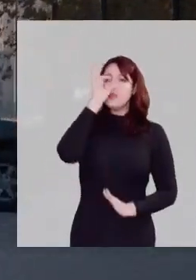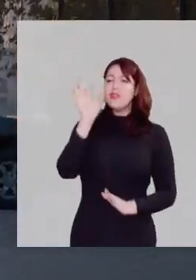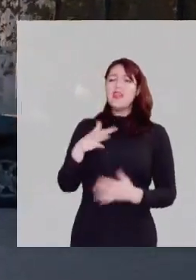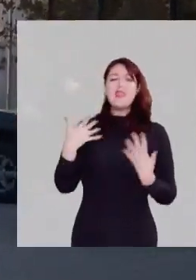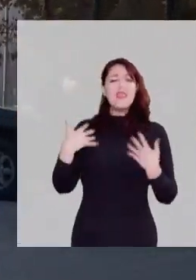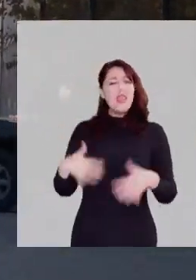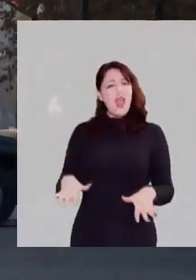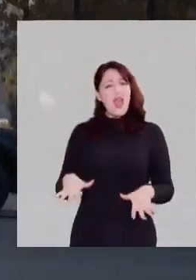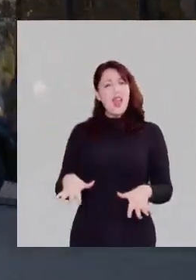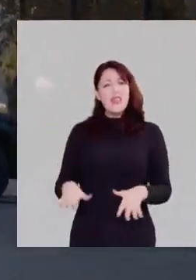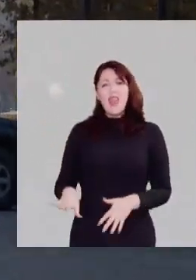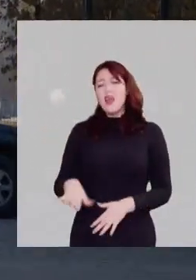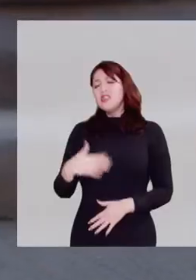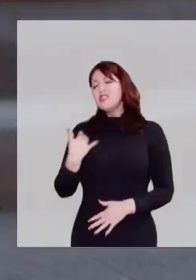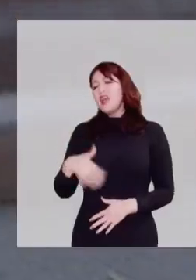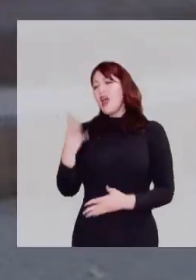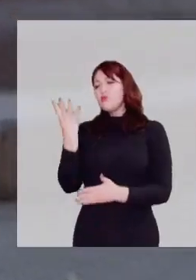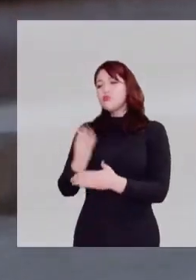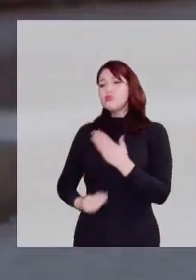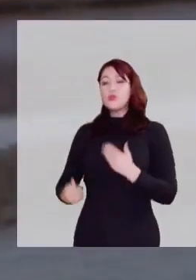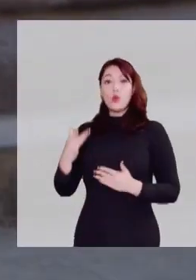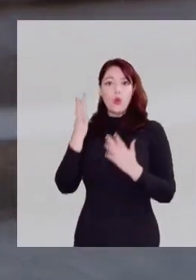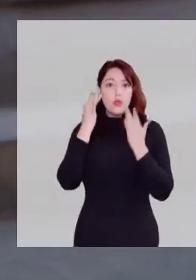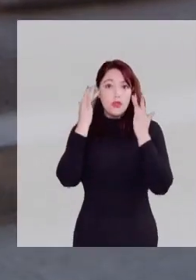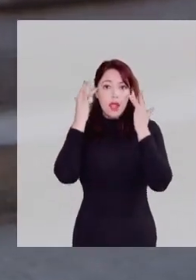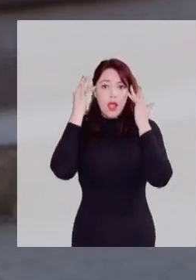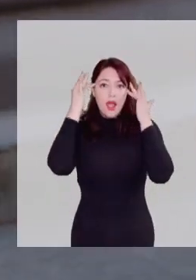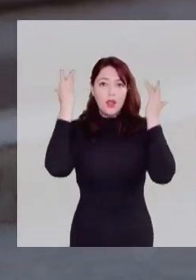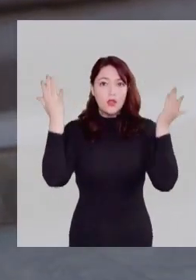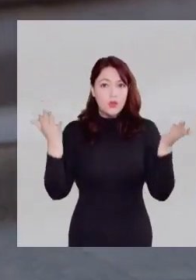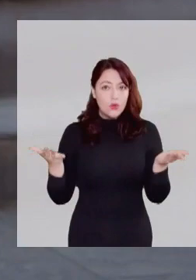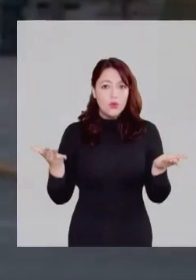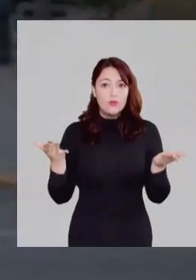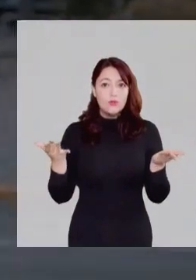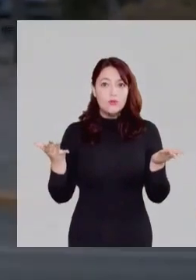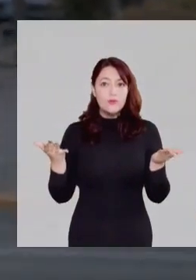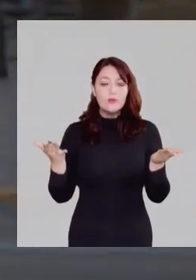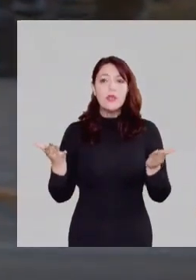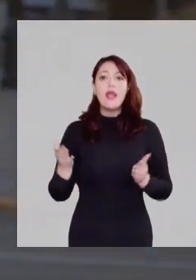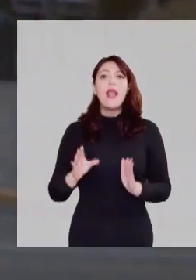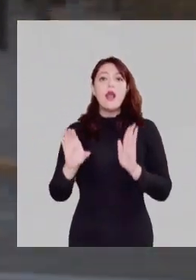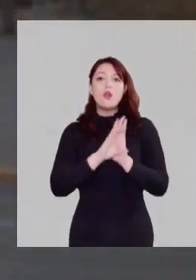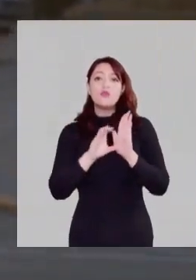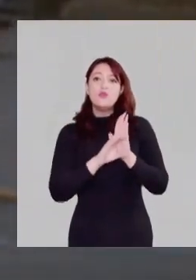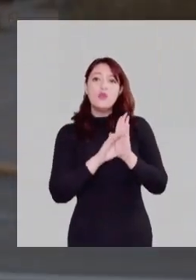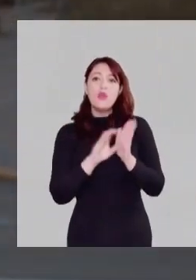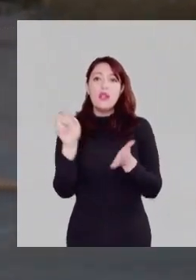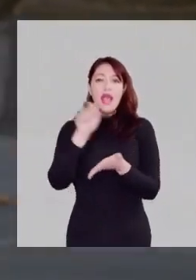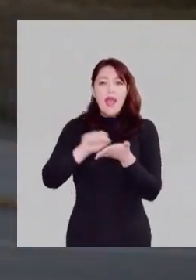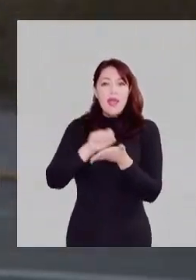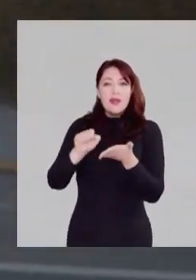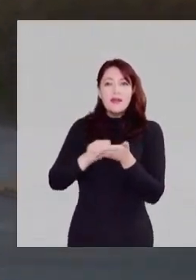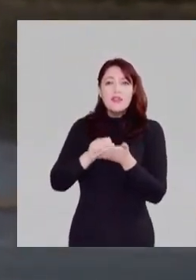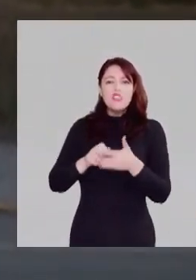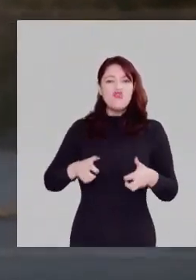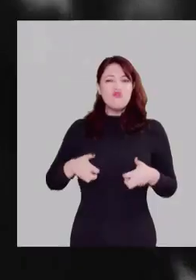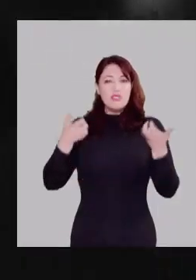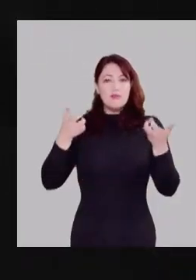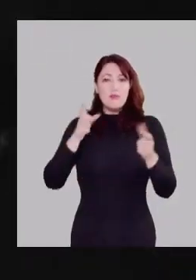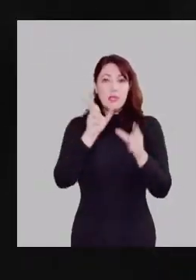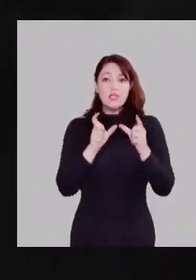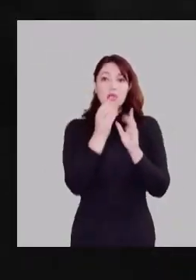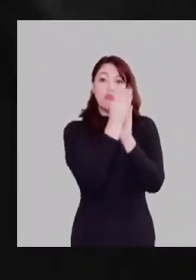Pinochet ya fue. Se fue para la casa. Eso me tiene contento. Por eso mismo no me trago la constitución hecha con rabia.